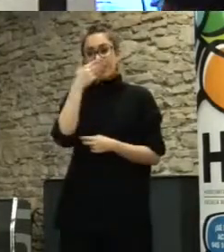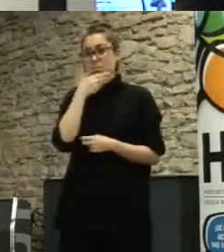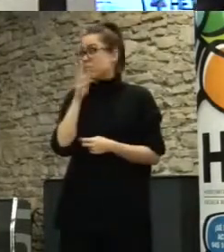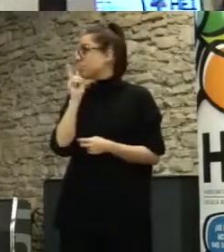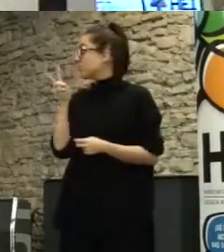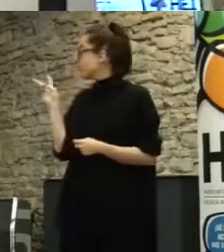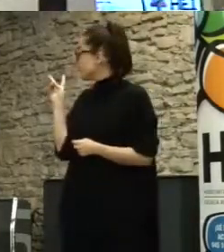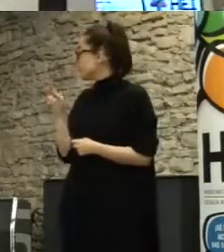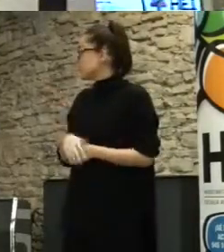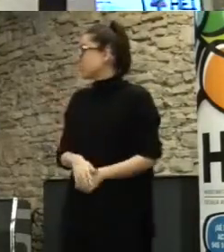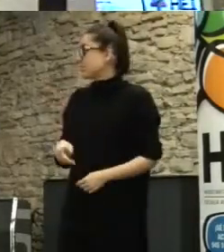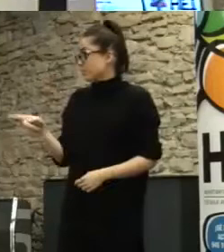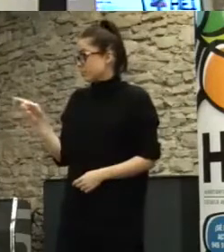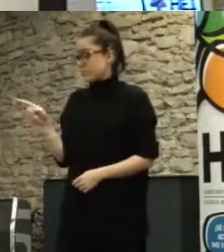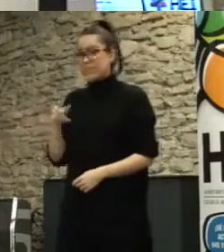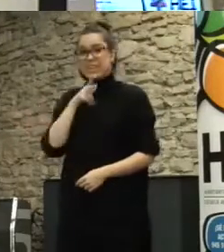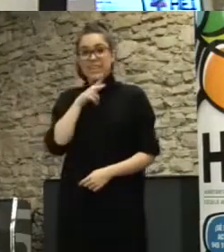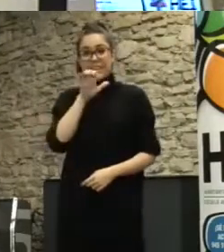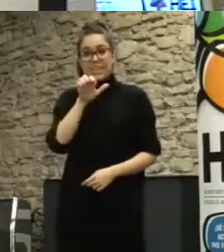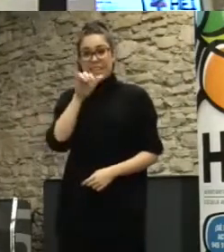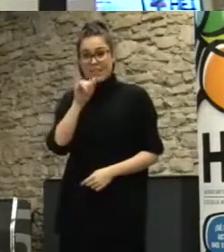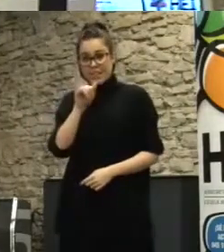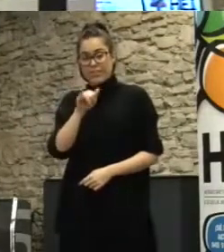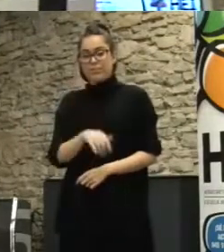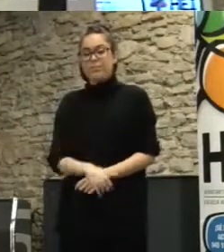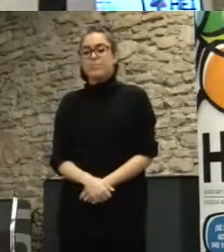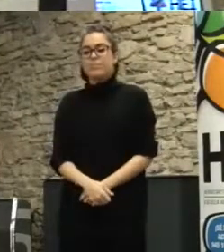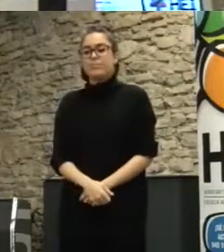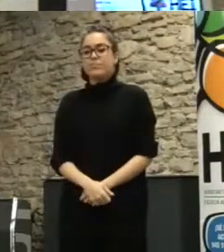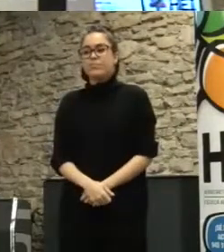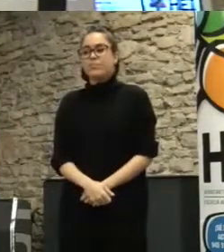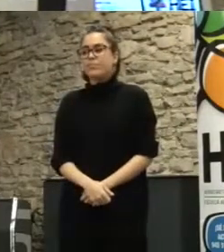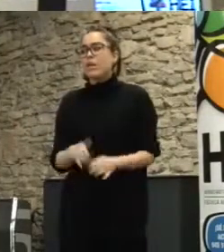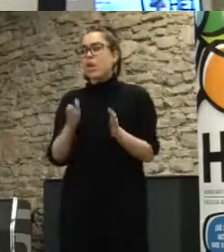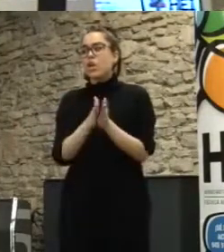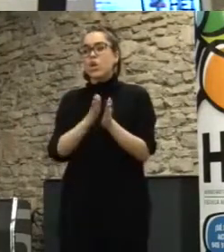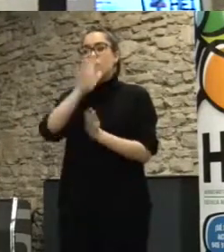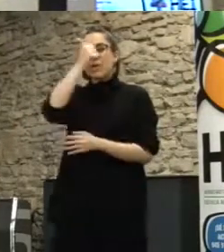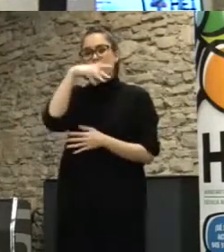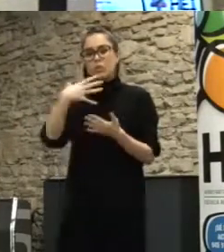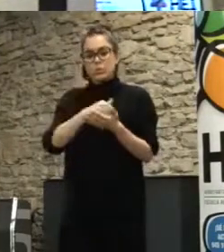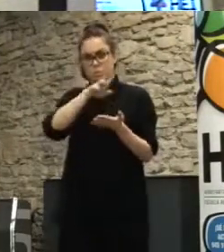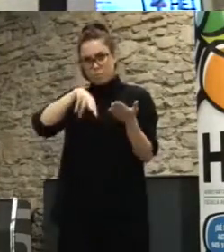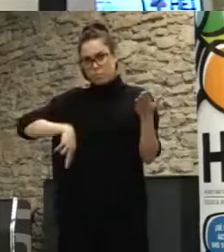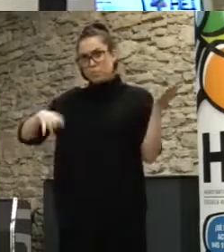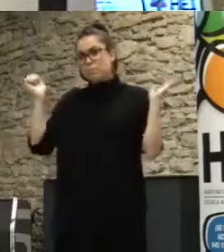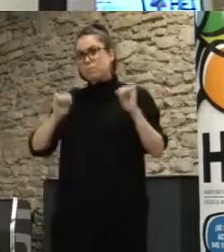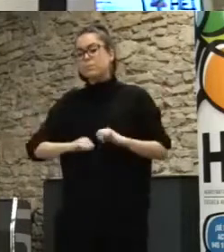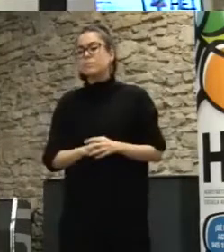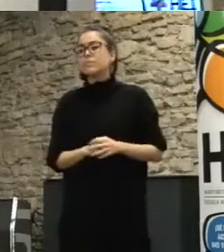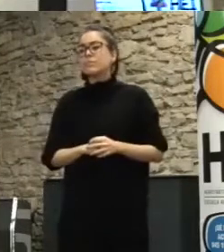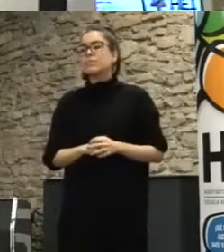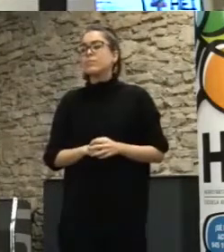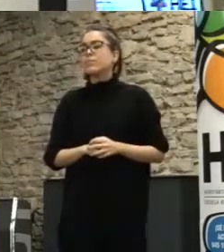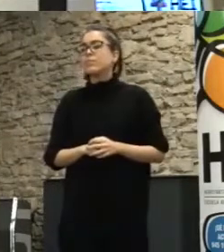aquí EI escola y nuestro compañero Asier nos las va a trasladar entre que se anima la